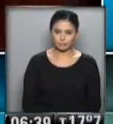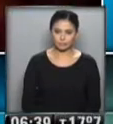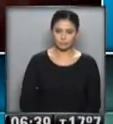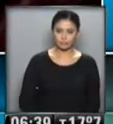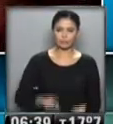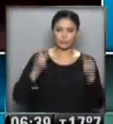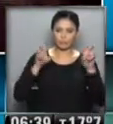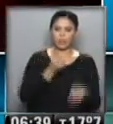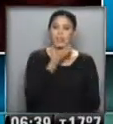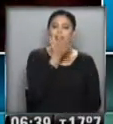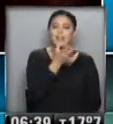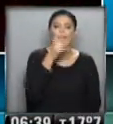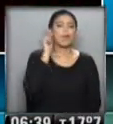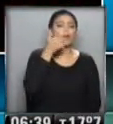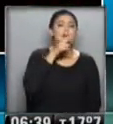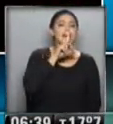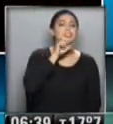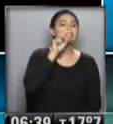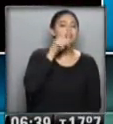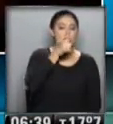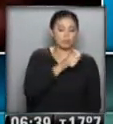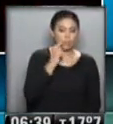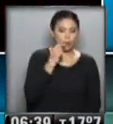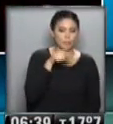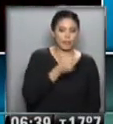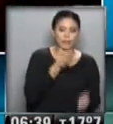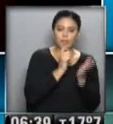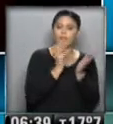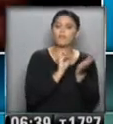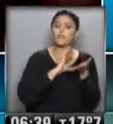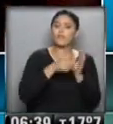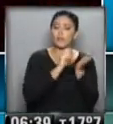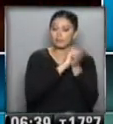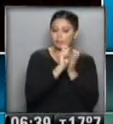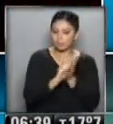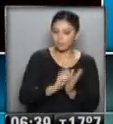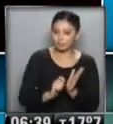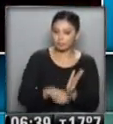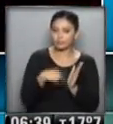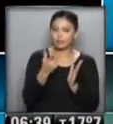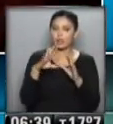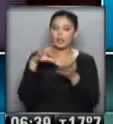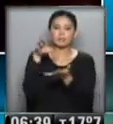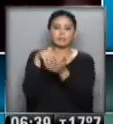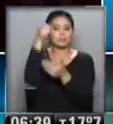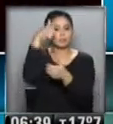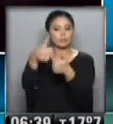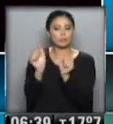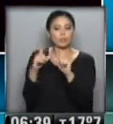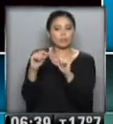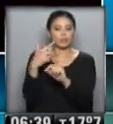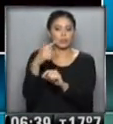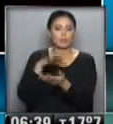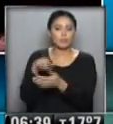...declaró Pablo García... ...el locutor lo hizo por escrito... ...en el marco de la indagatoria... ...que se le realizó en la UFI número 3 de Pilar... ...explicó que tras